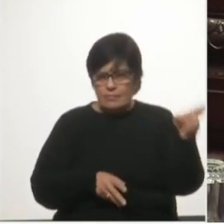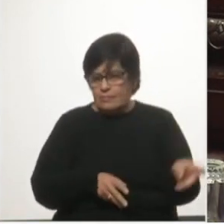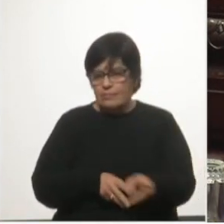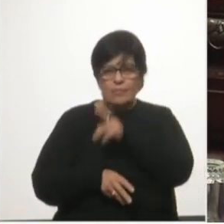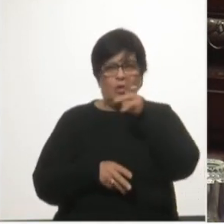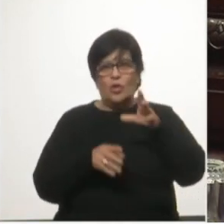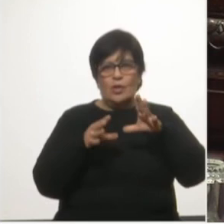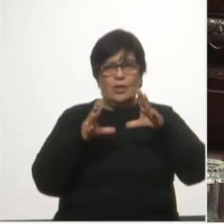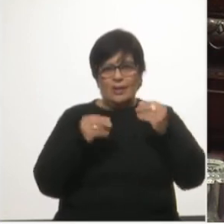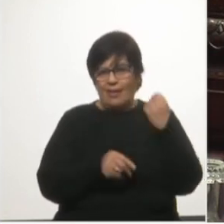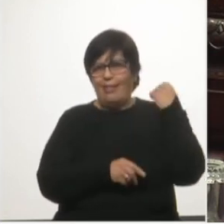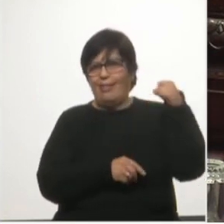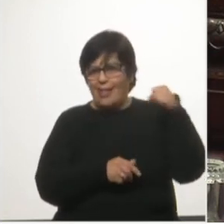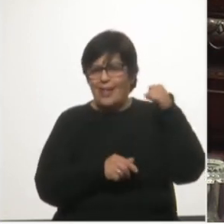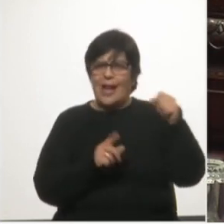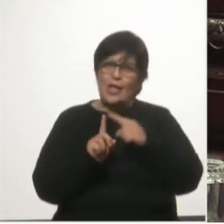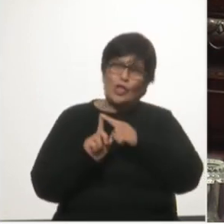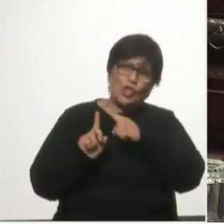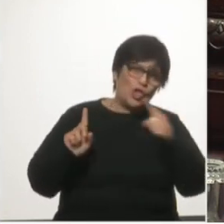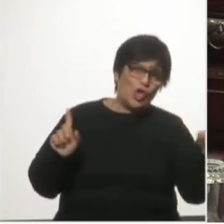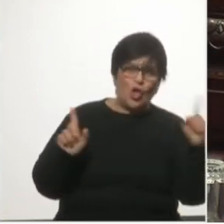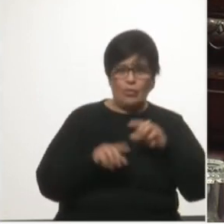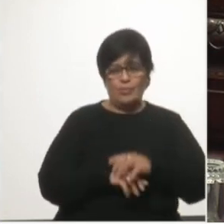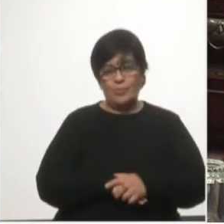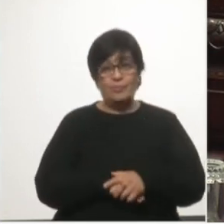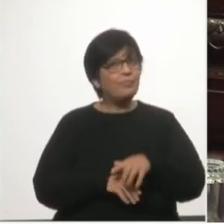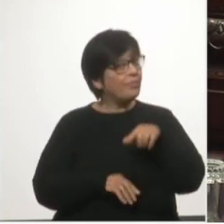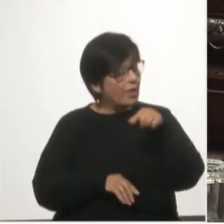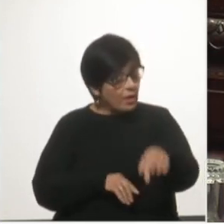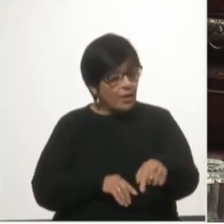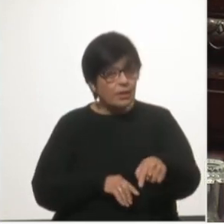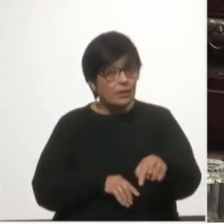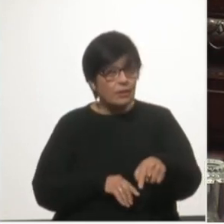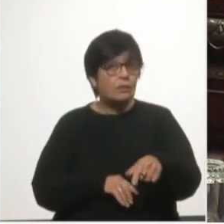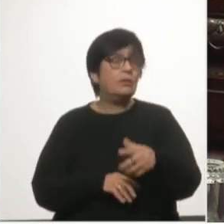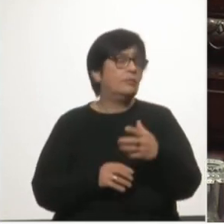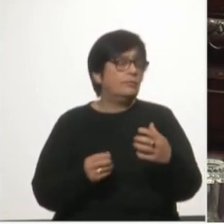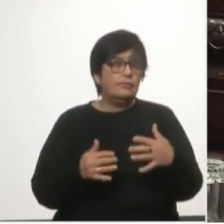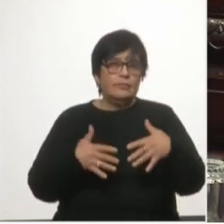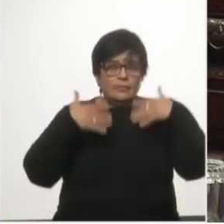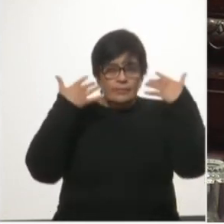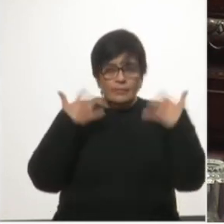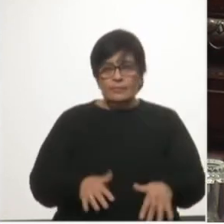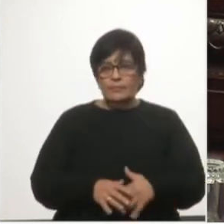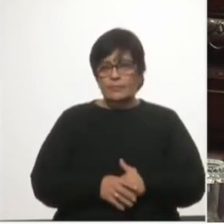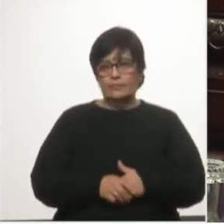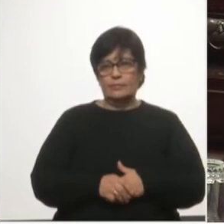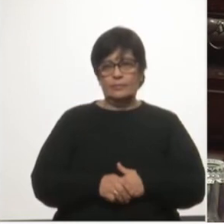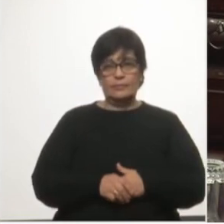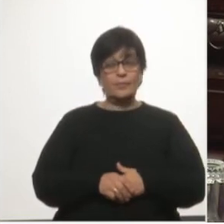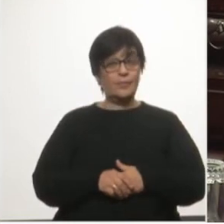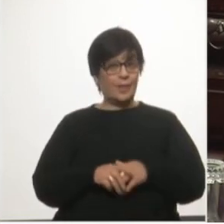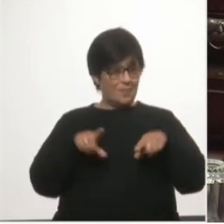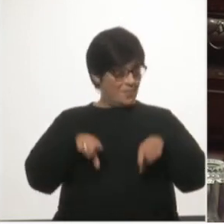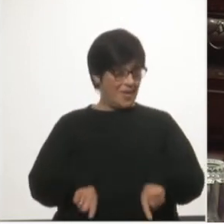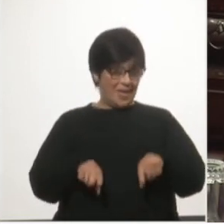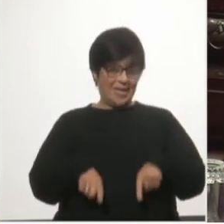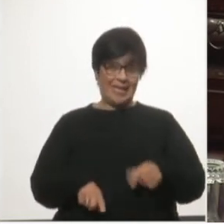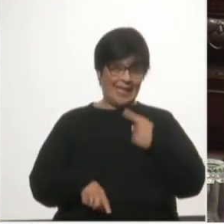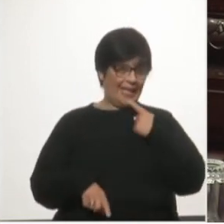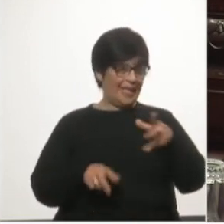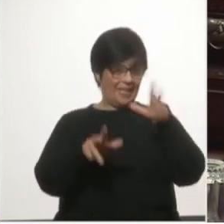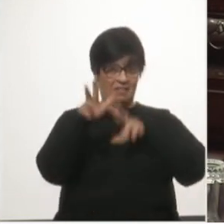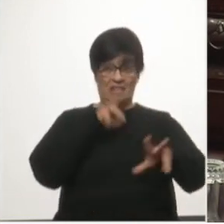e ilegalidades a lo largo del proceso esto ha sido abrumador el ministro Geber nos